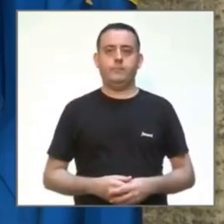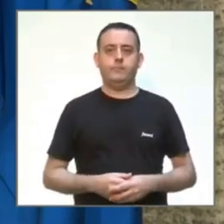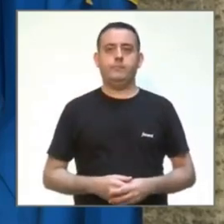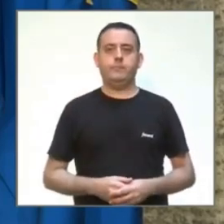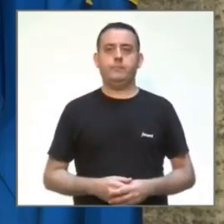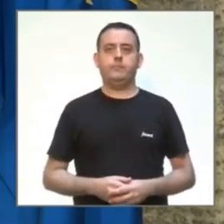oportuno.